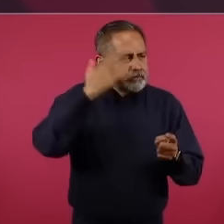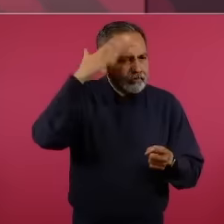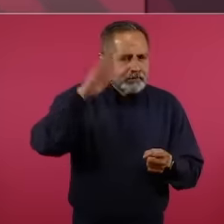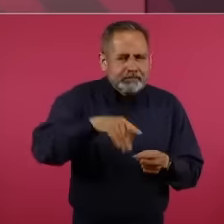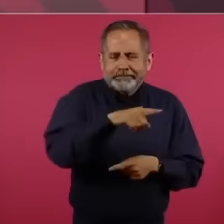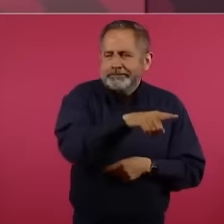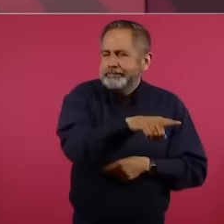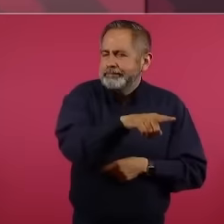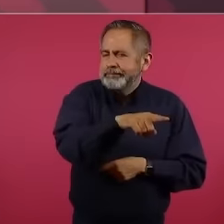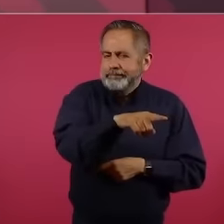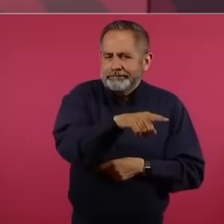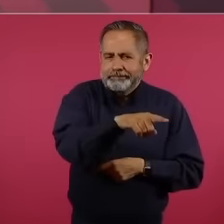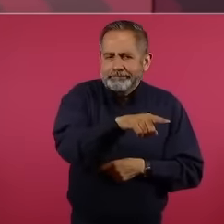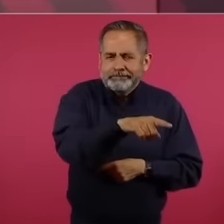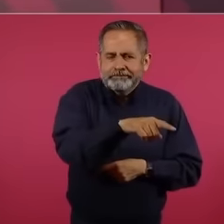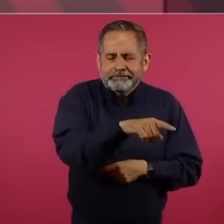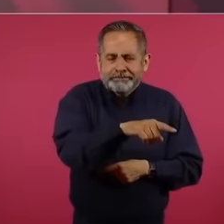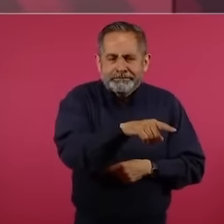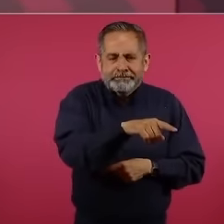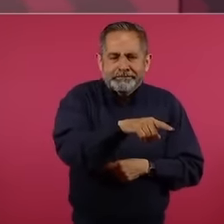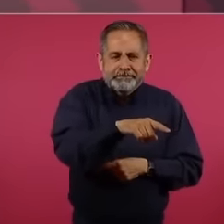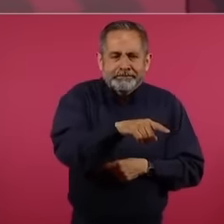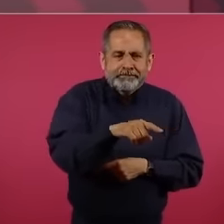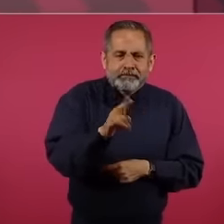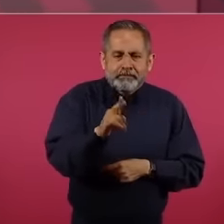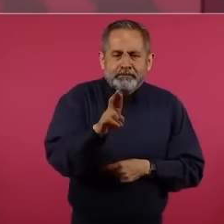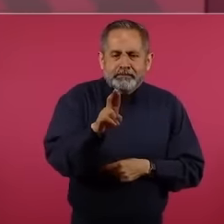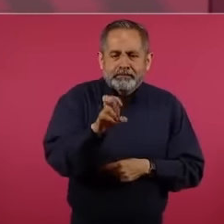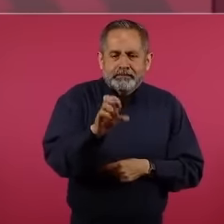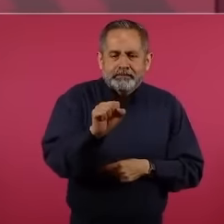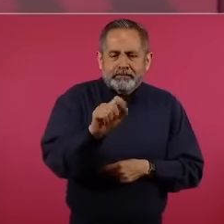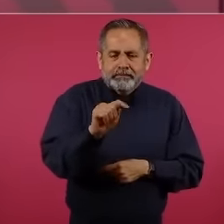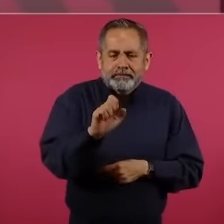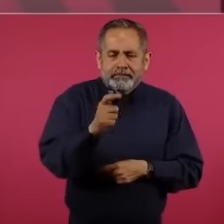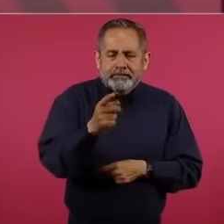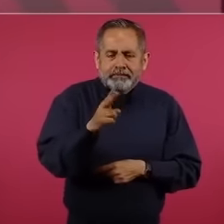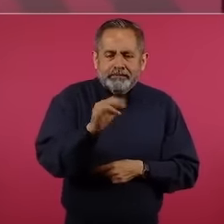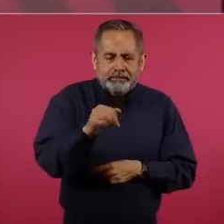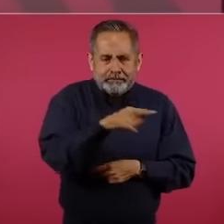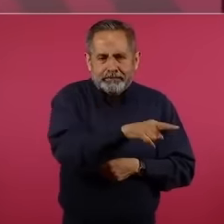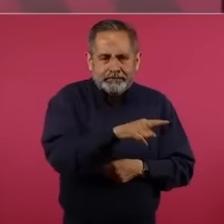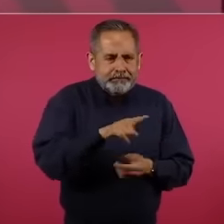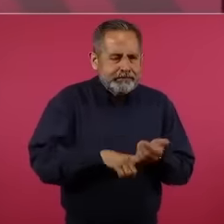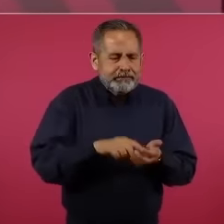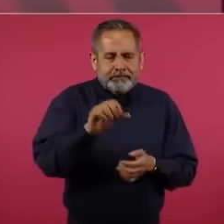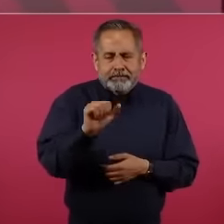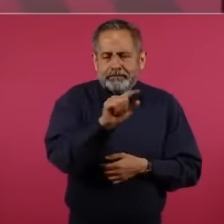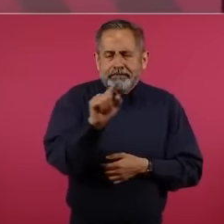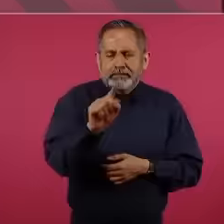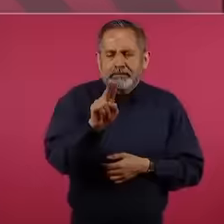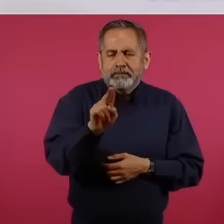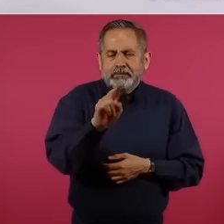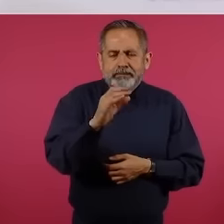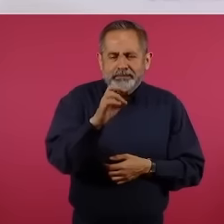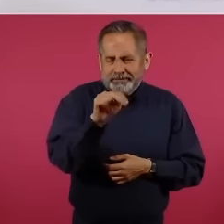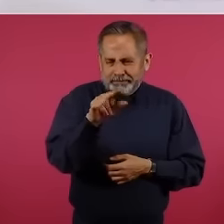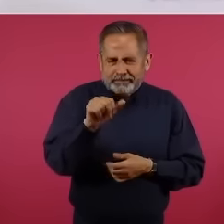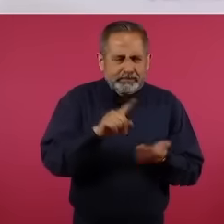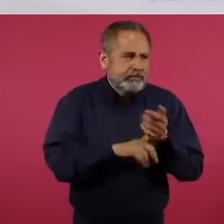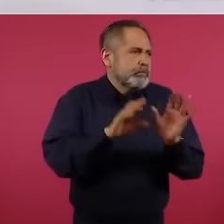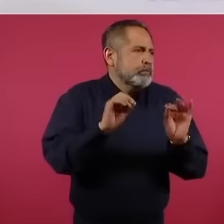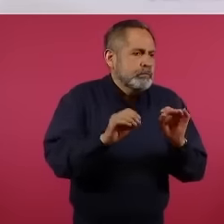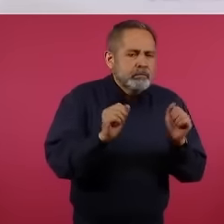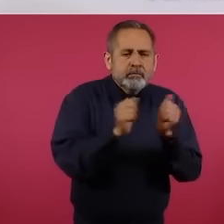Duréstegui en Azucena o